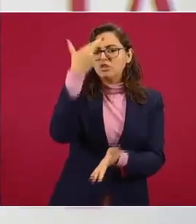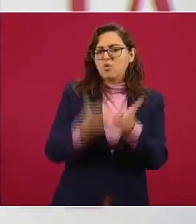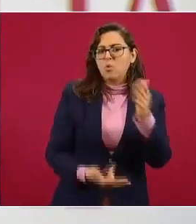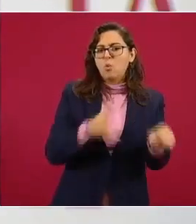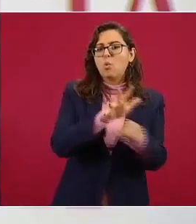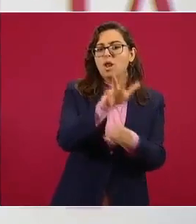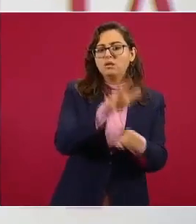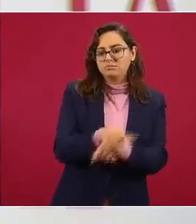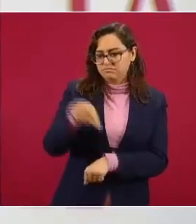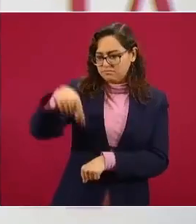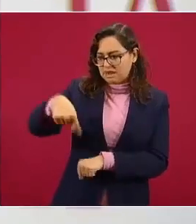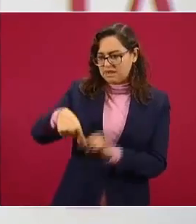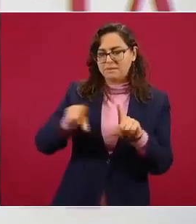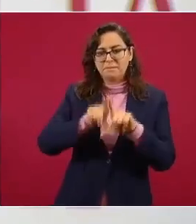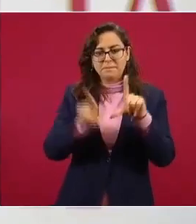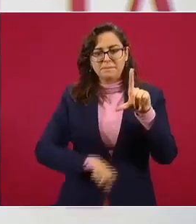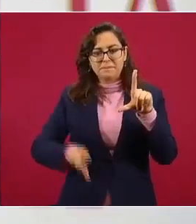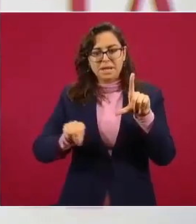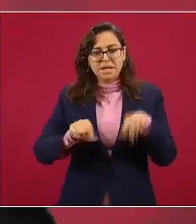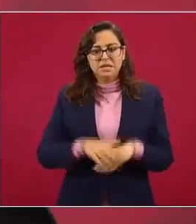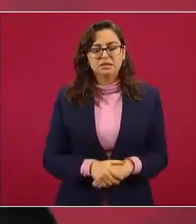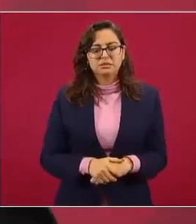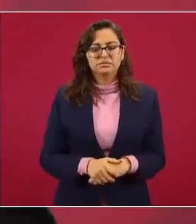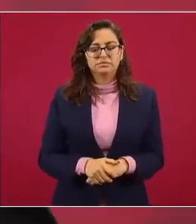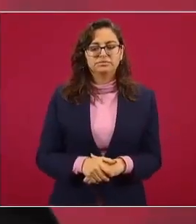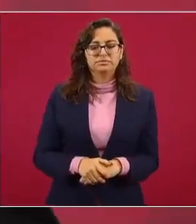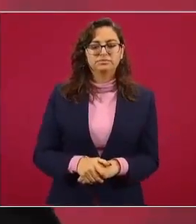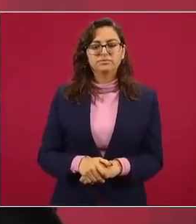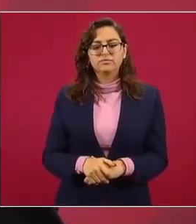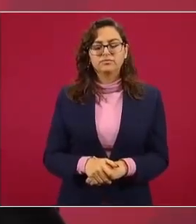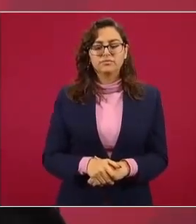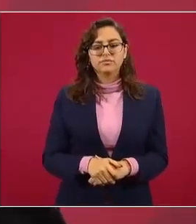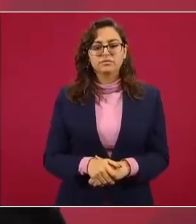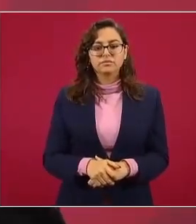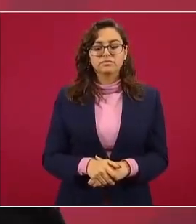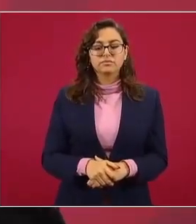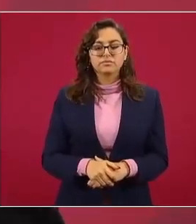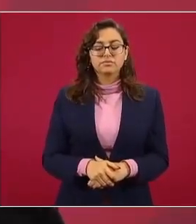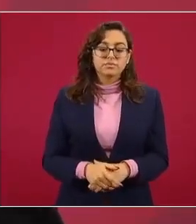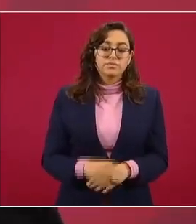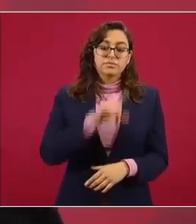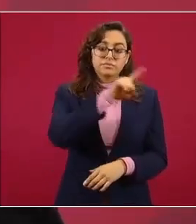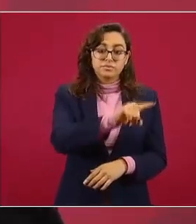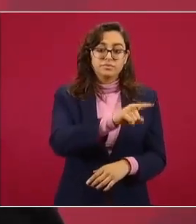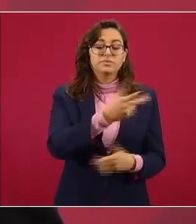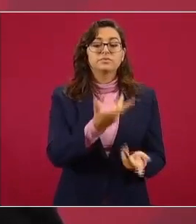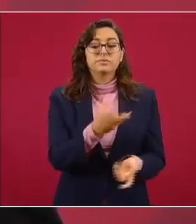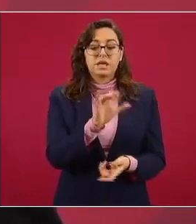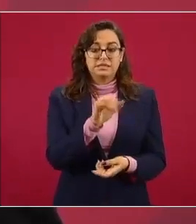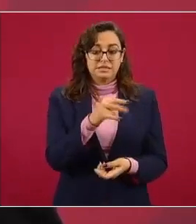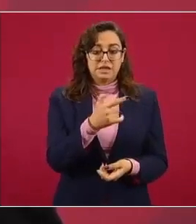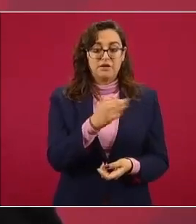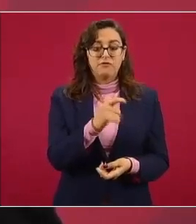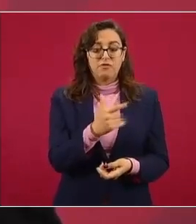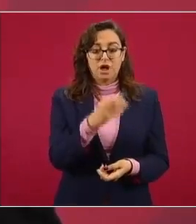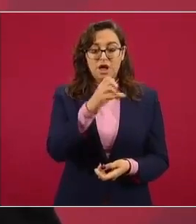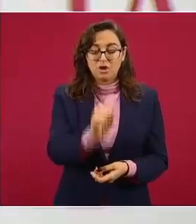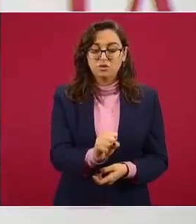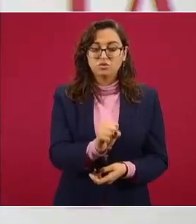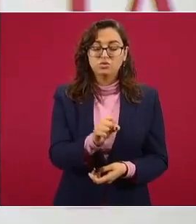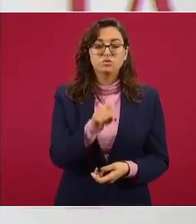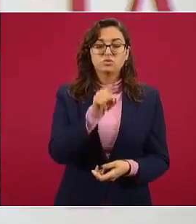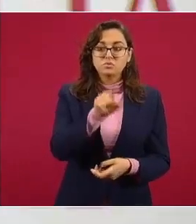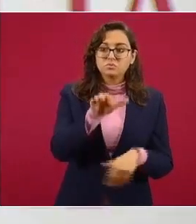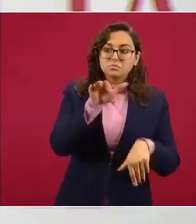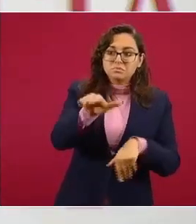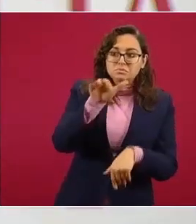ha solicitado o ha estado pidiendo asistencia consular con el caso García